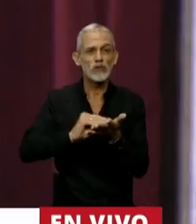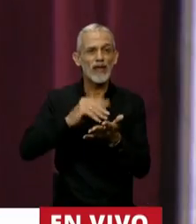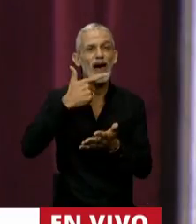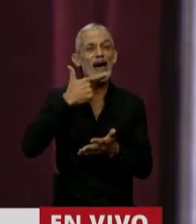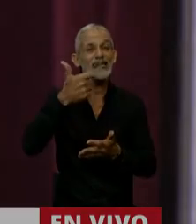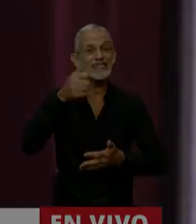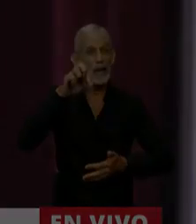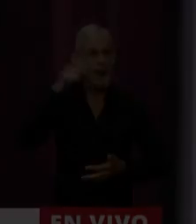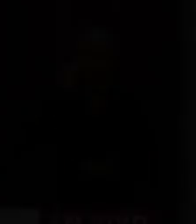señora diputada Zapag.